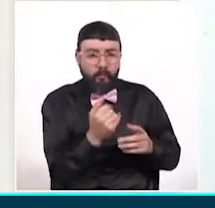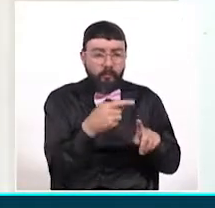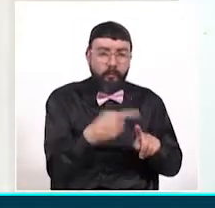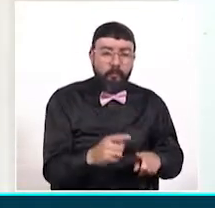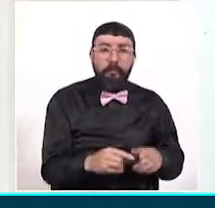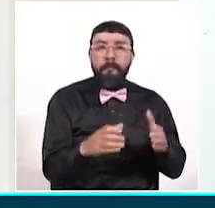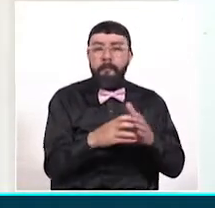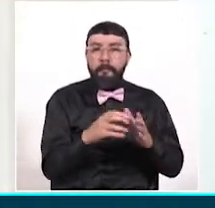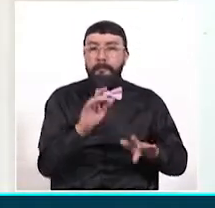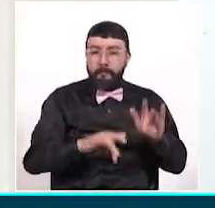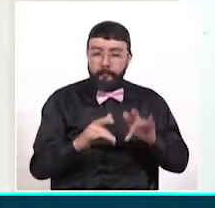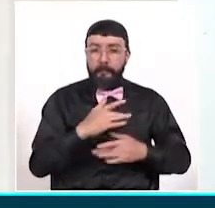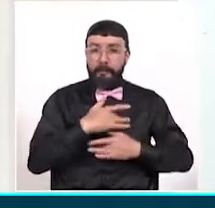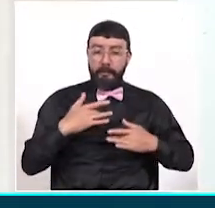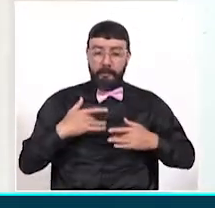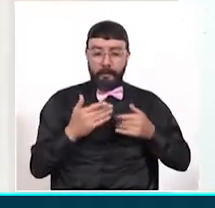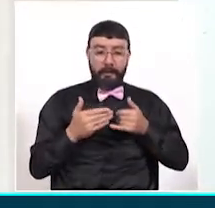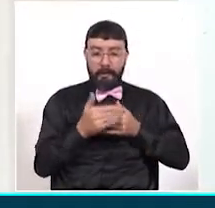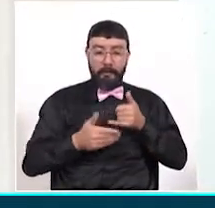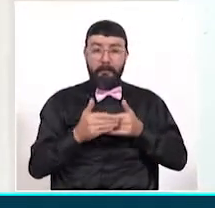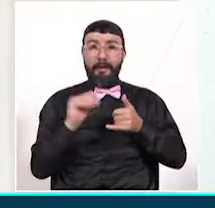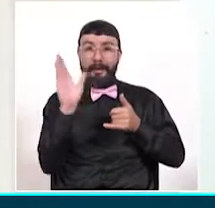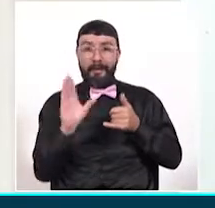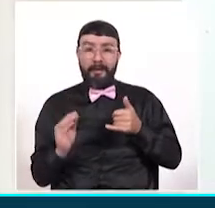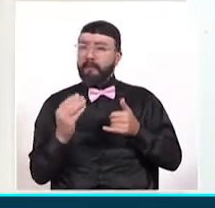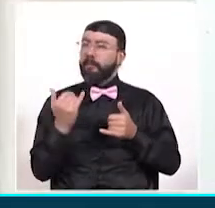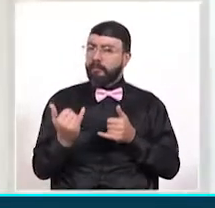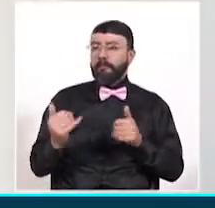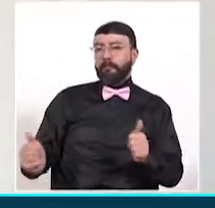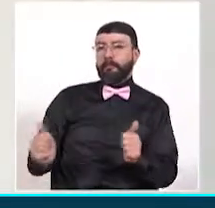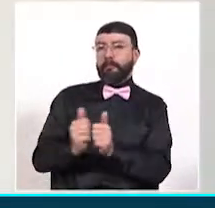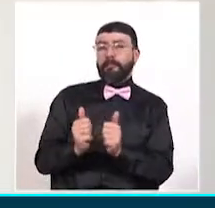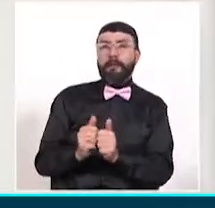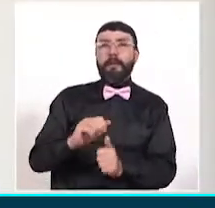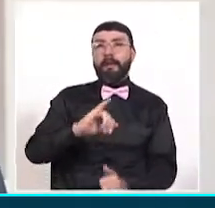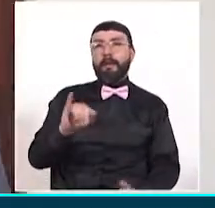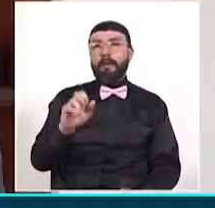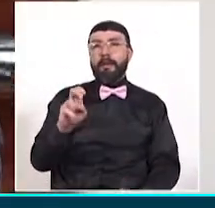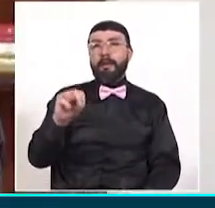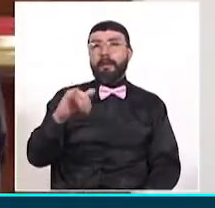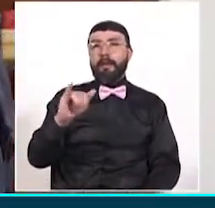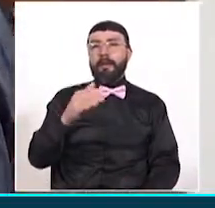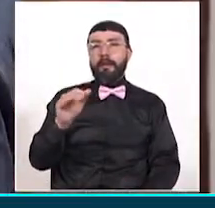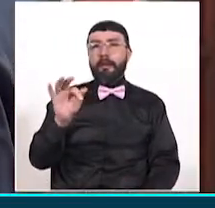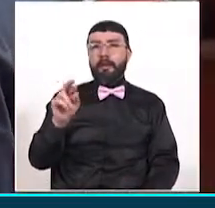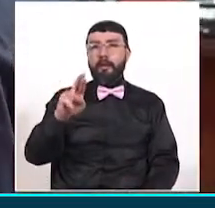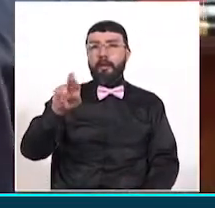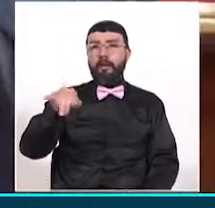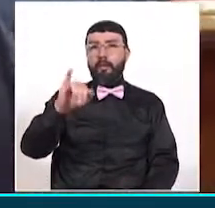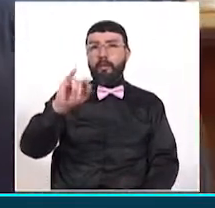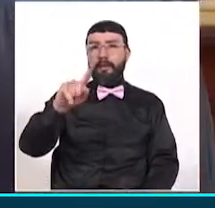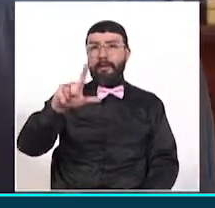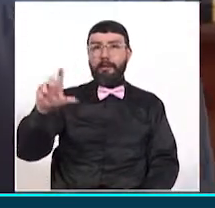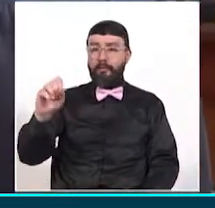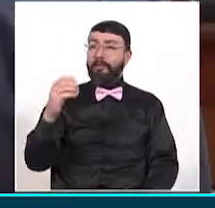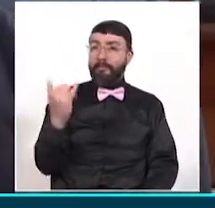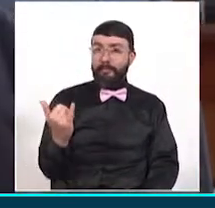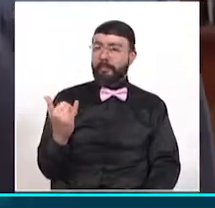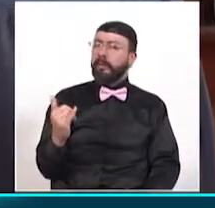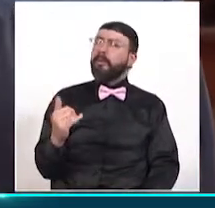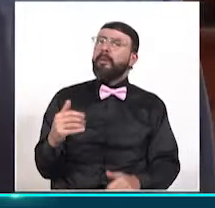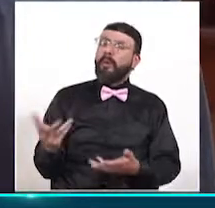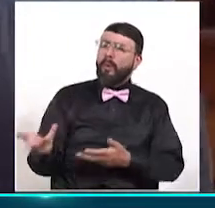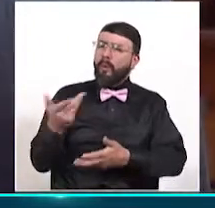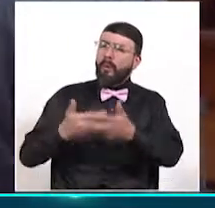Secretaría de Salud del Departamento del Quindío, nos acompaña la titular de esa cartera, la doctora Jenny Alexandra Trujillo Alzate. Bienvenida a Telecafe Noticias fin de semana. ¿Quién nos puede